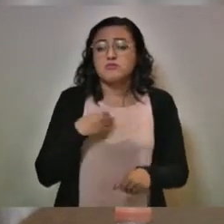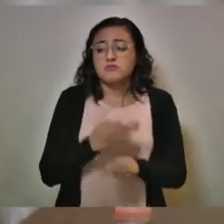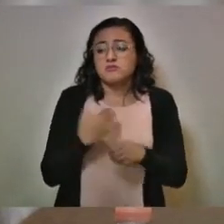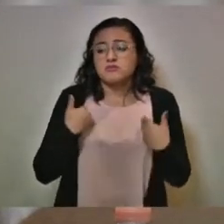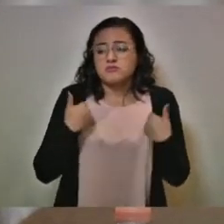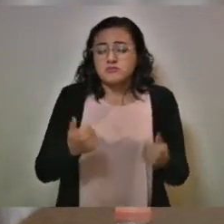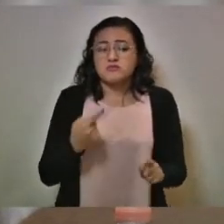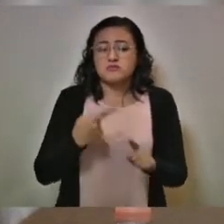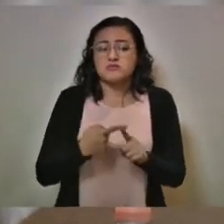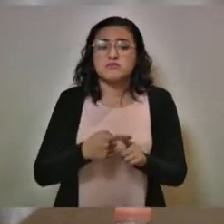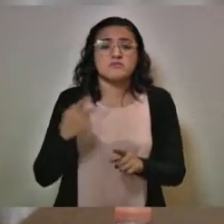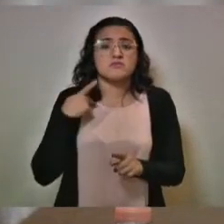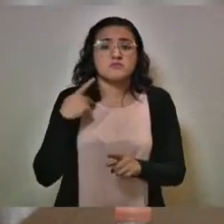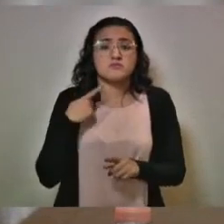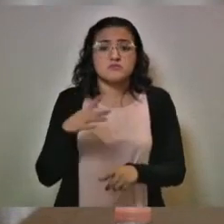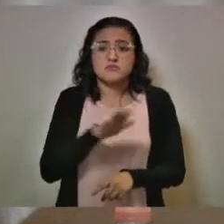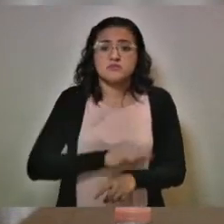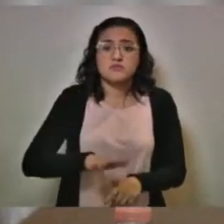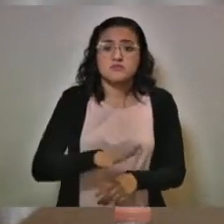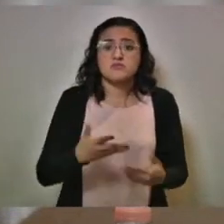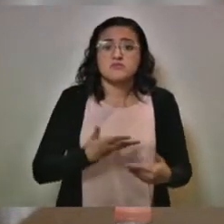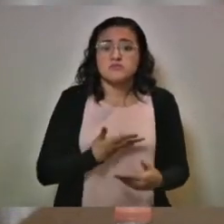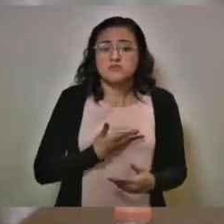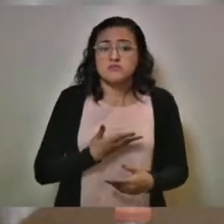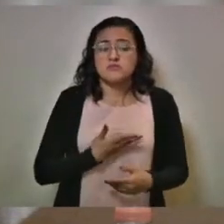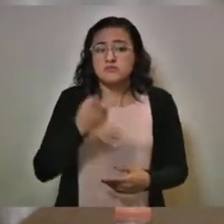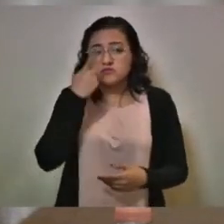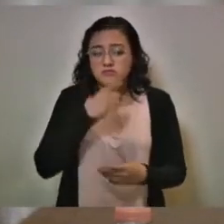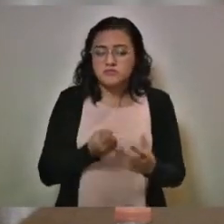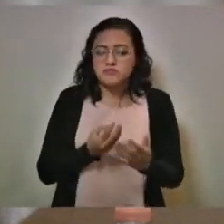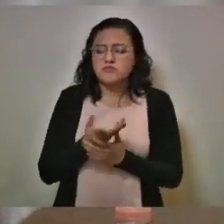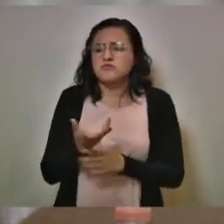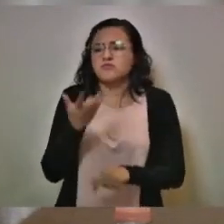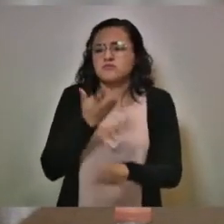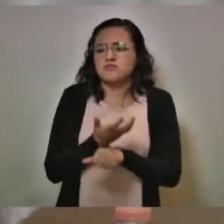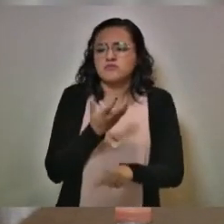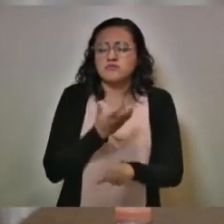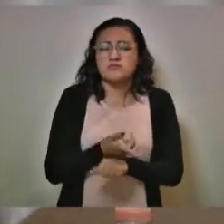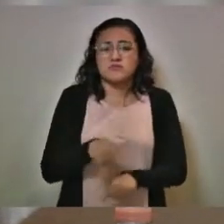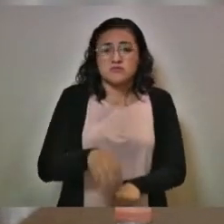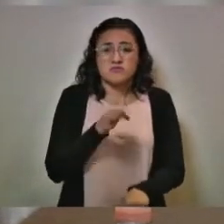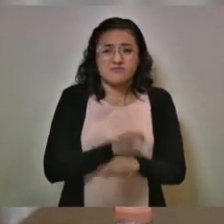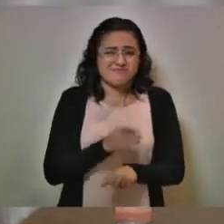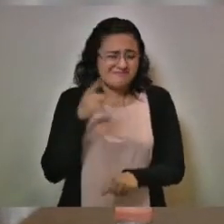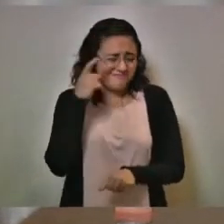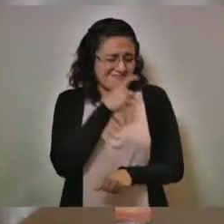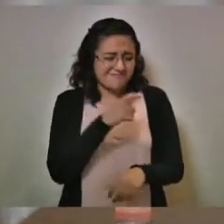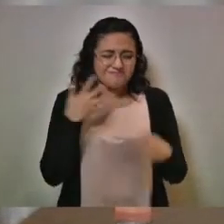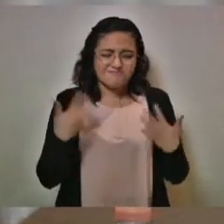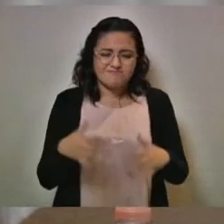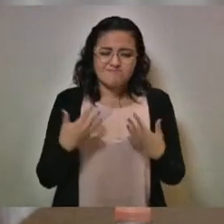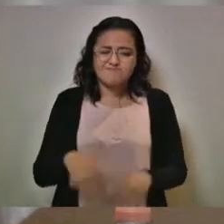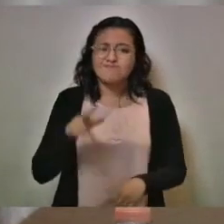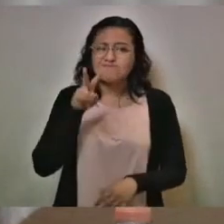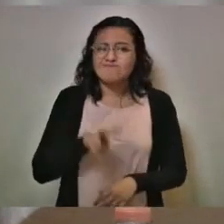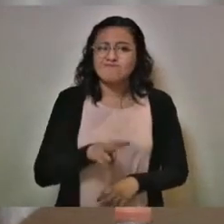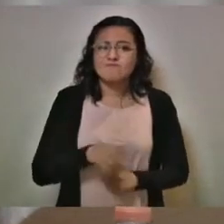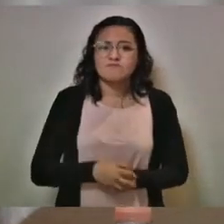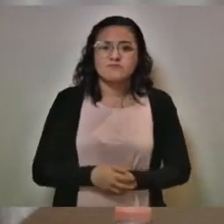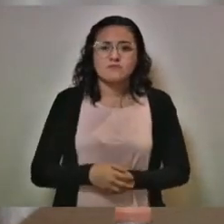nosotros que las políticas restrictivas para salir de Estados Unidos son muy fuertes,